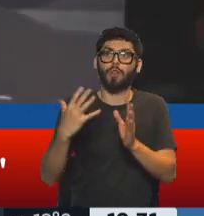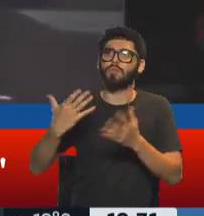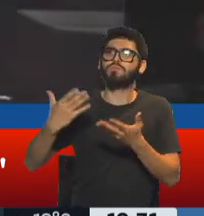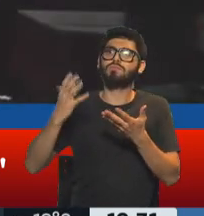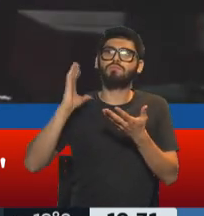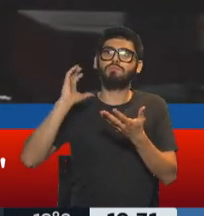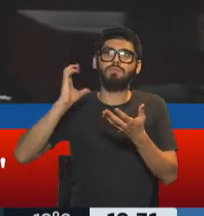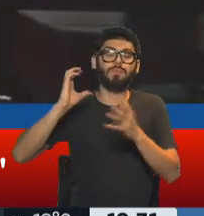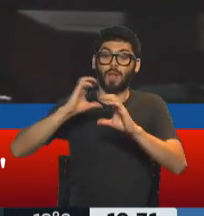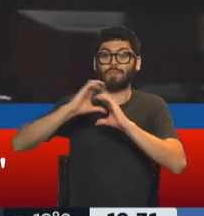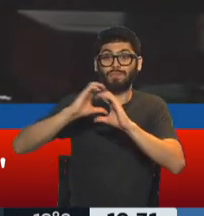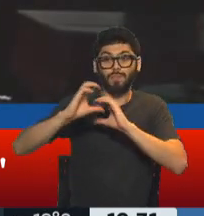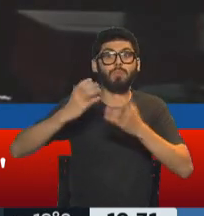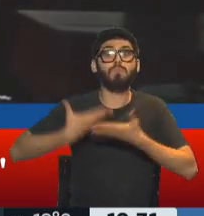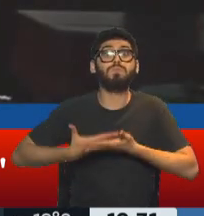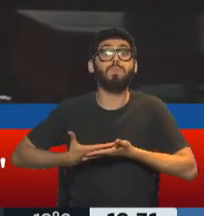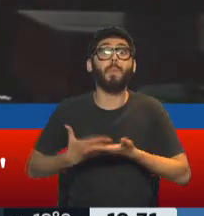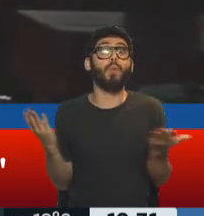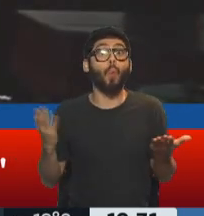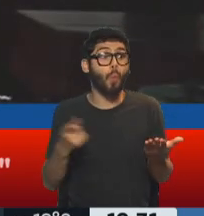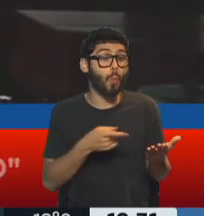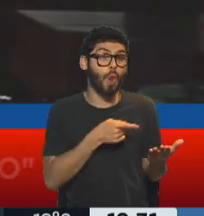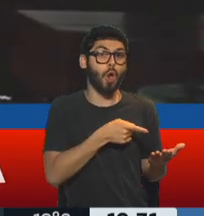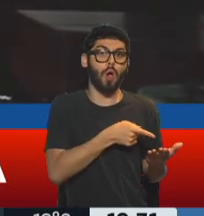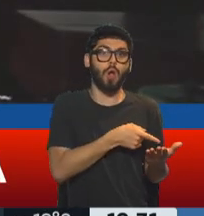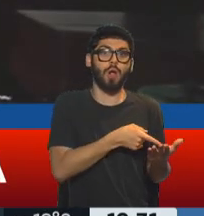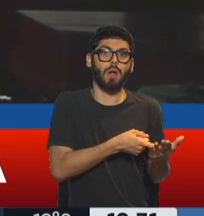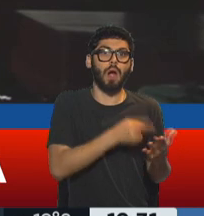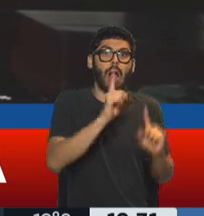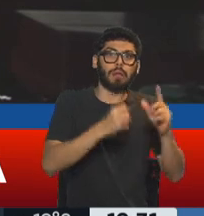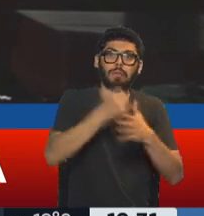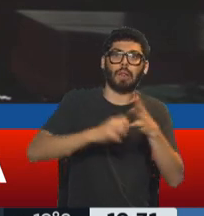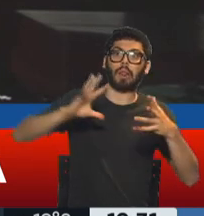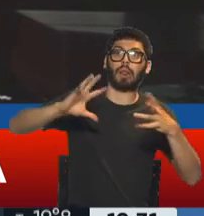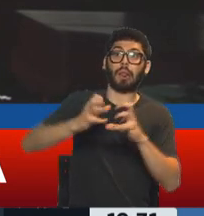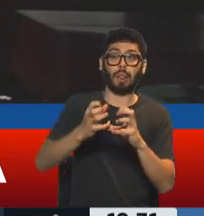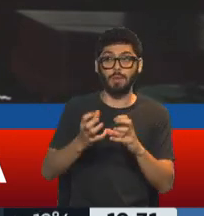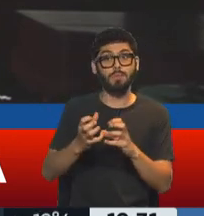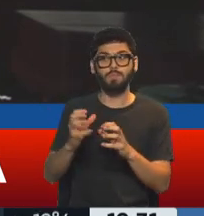públicos, y que con tanto orgullo, quienes hemos trabajado en esta casa,